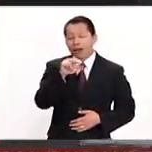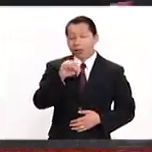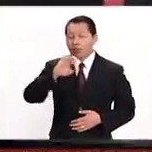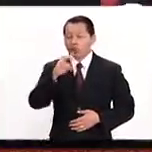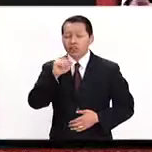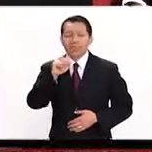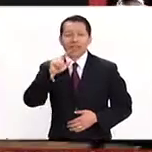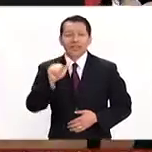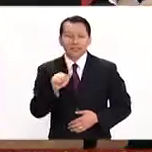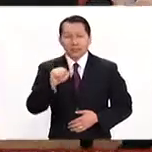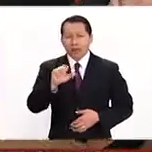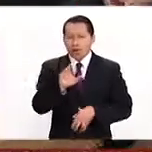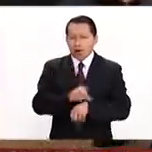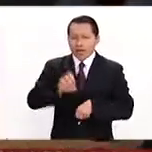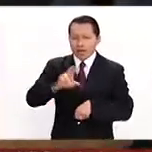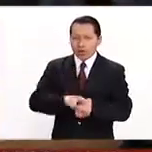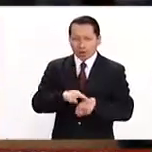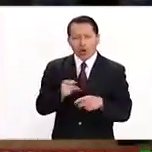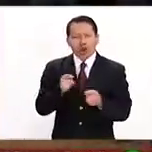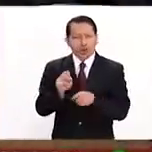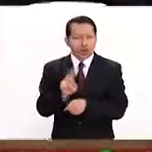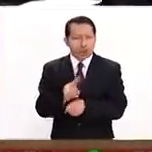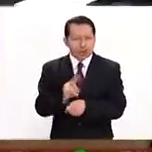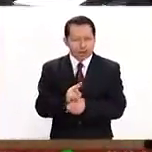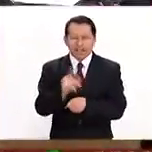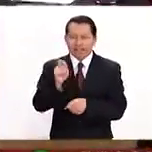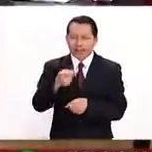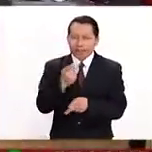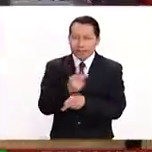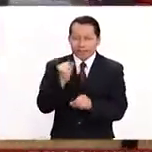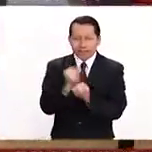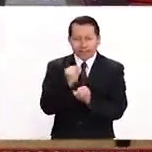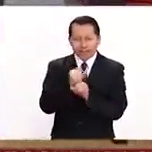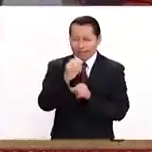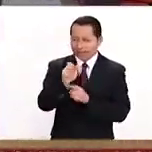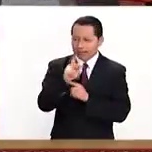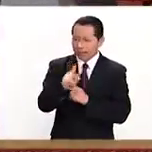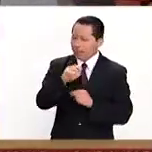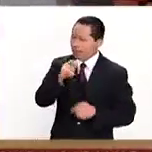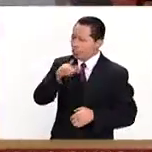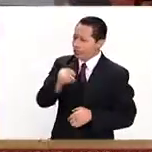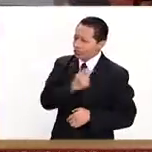de la gente